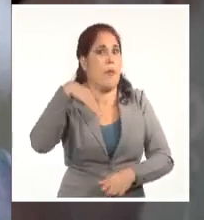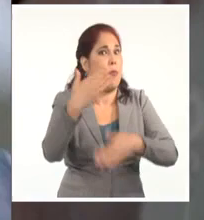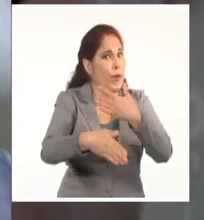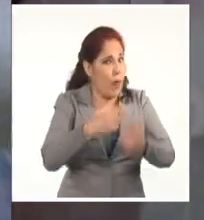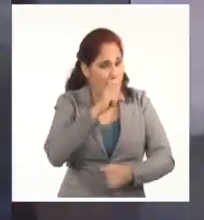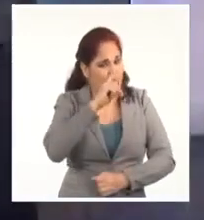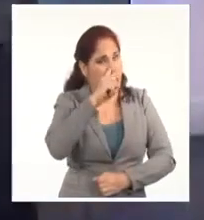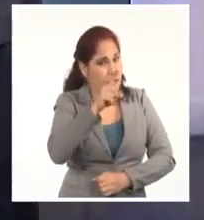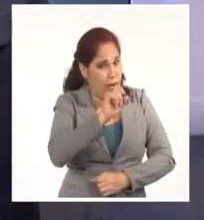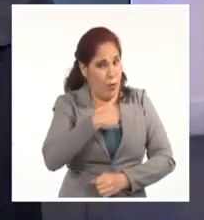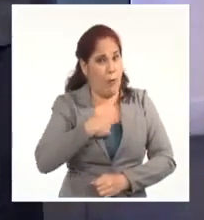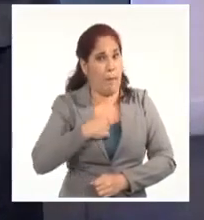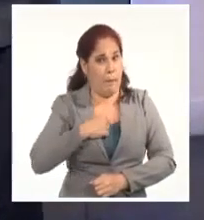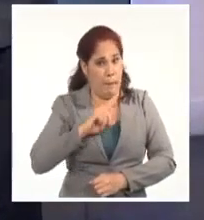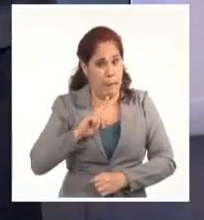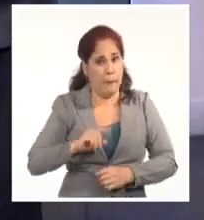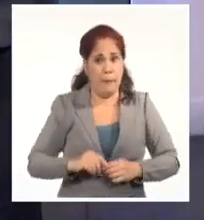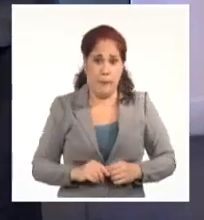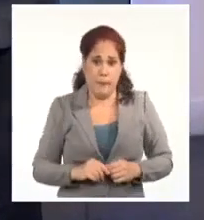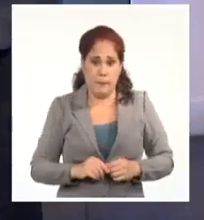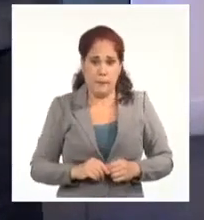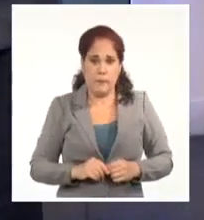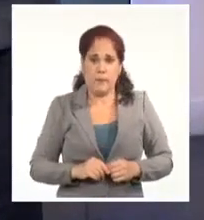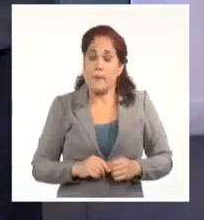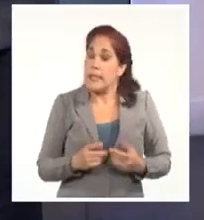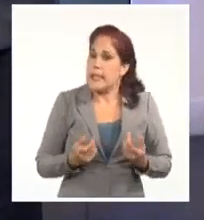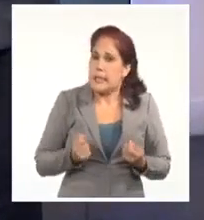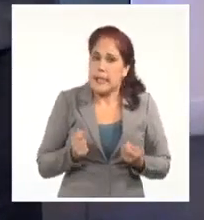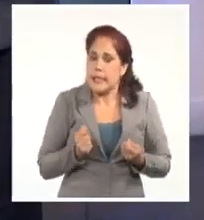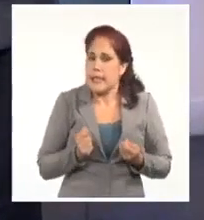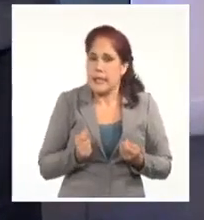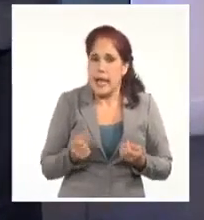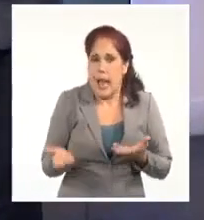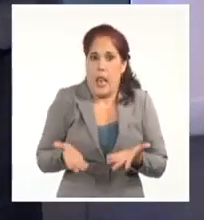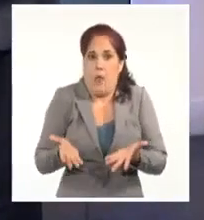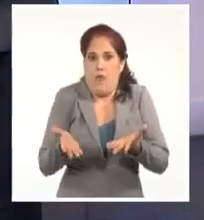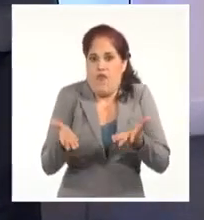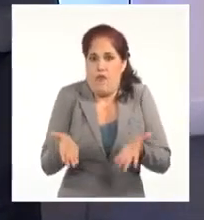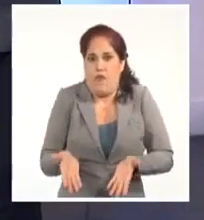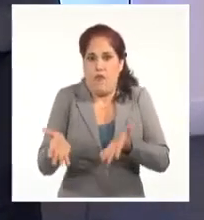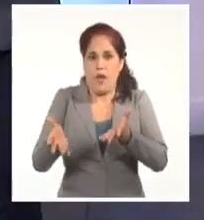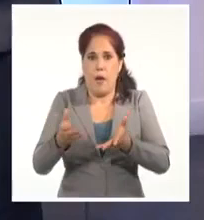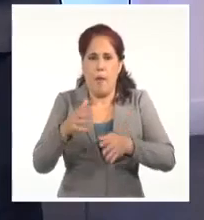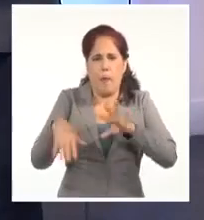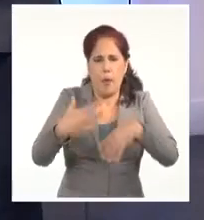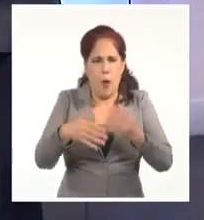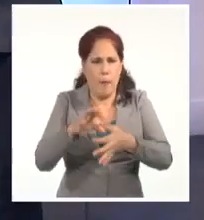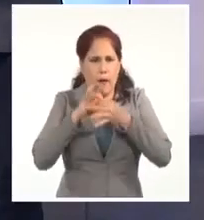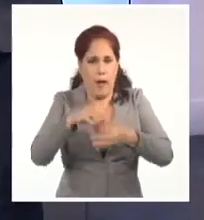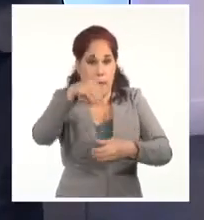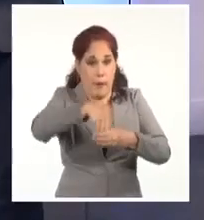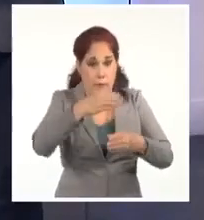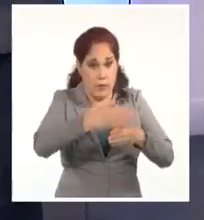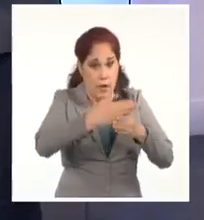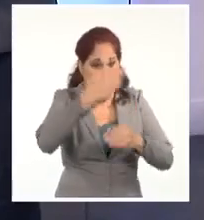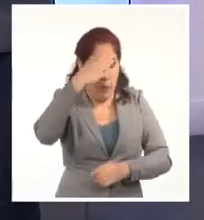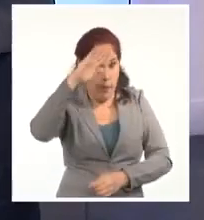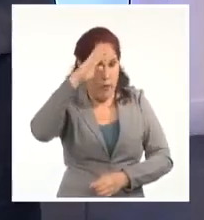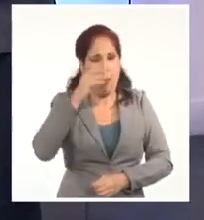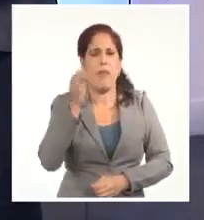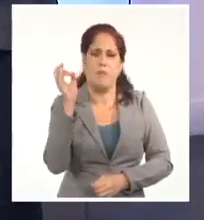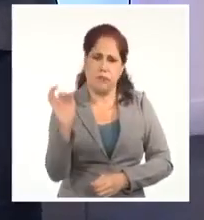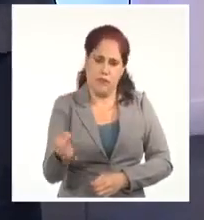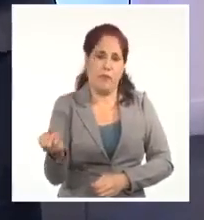volvió, que conmigo. En el afán de echarle leña al fuego de la desestabilización y las mentiras, verdaderamente